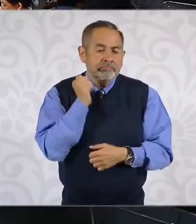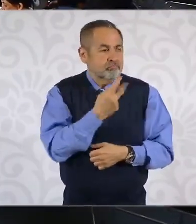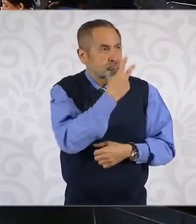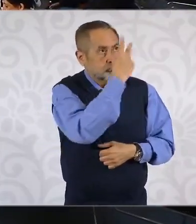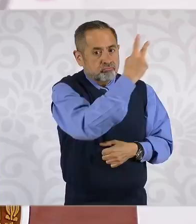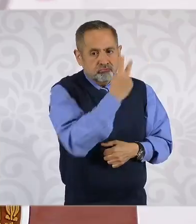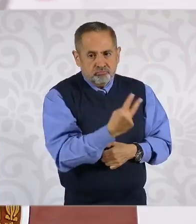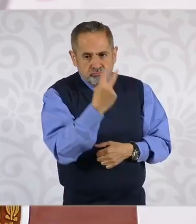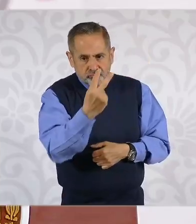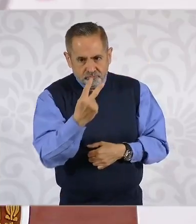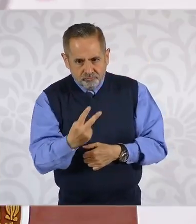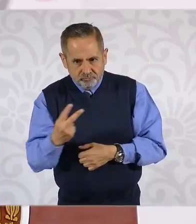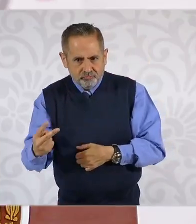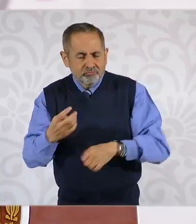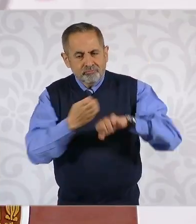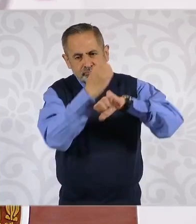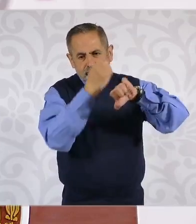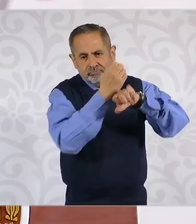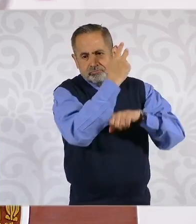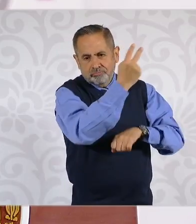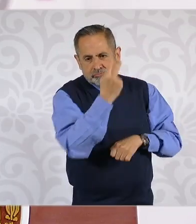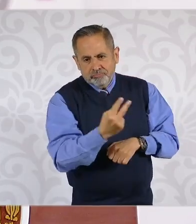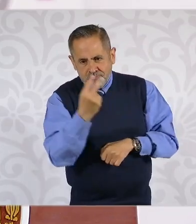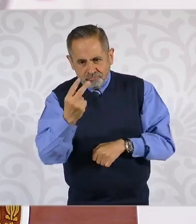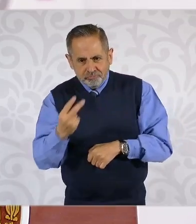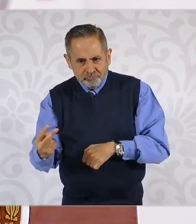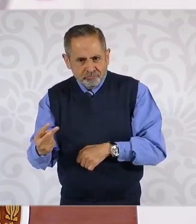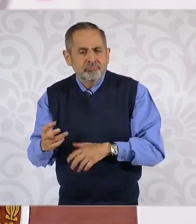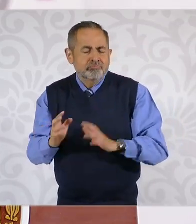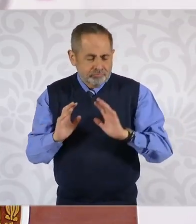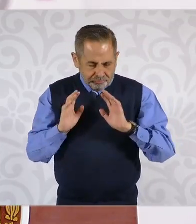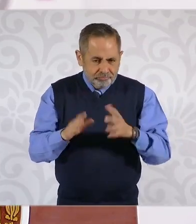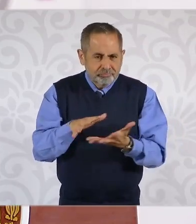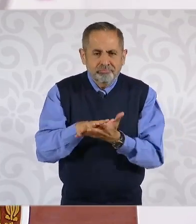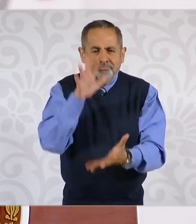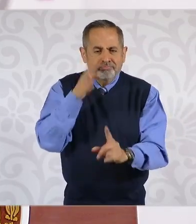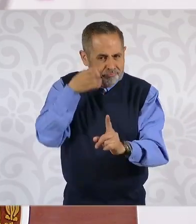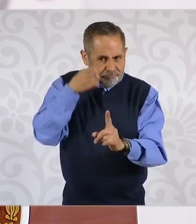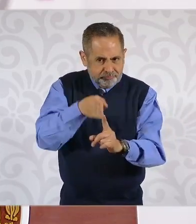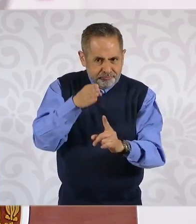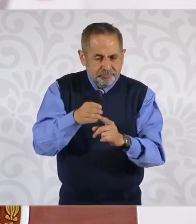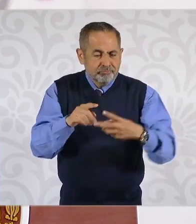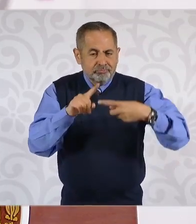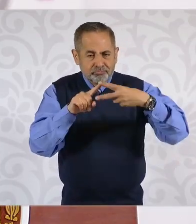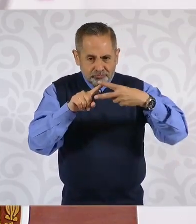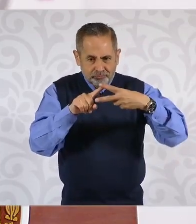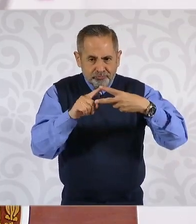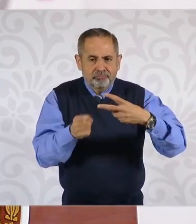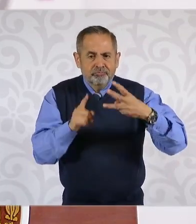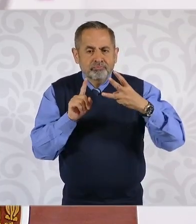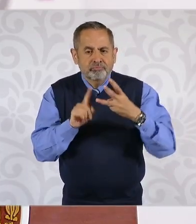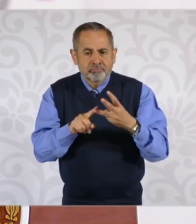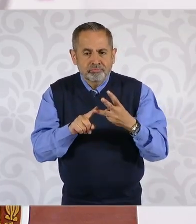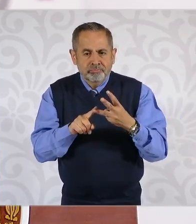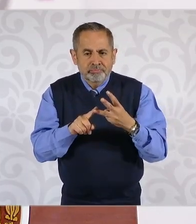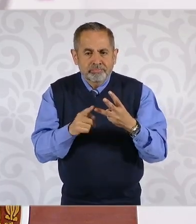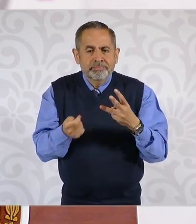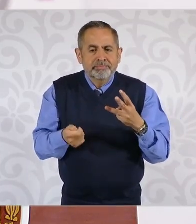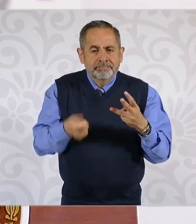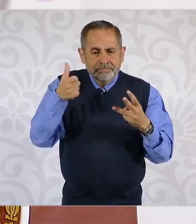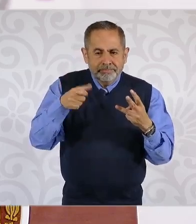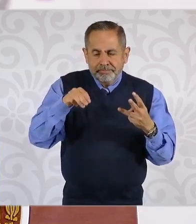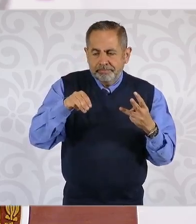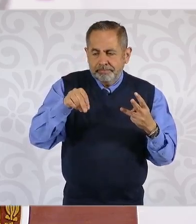senadores que se eligen que tienen la mayoría y un tercero que es la primera minoría.